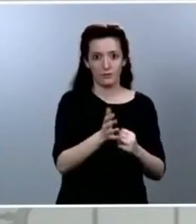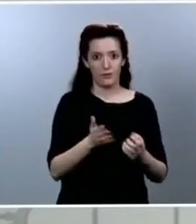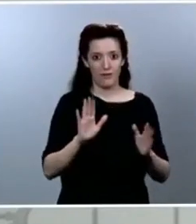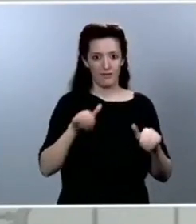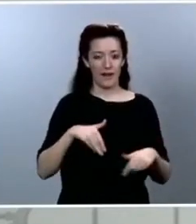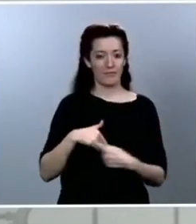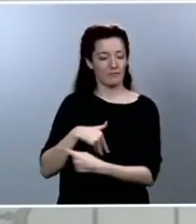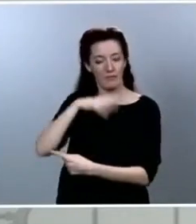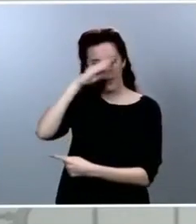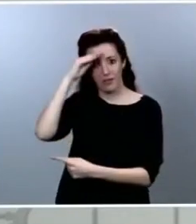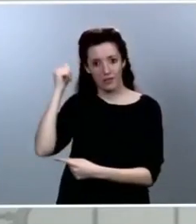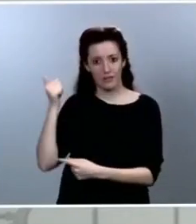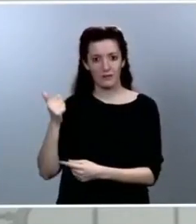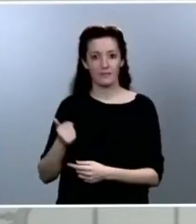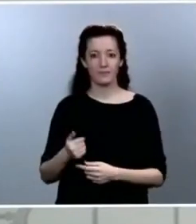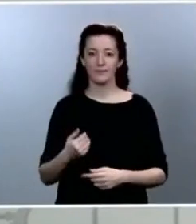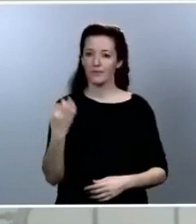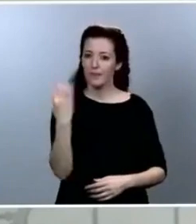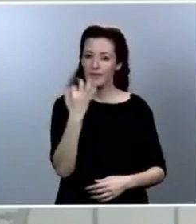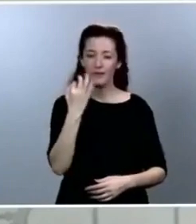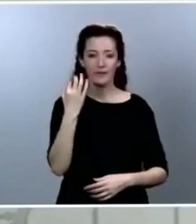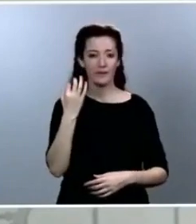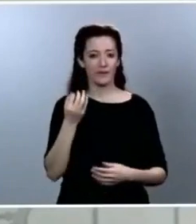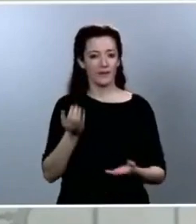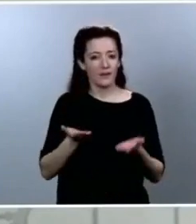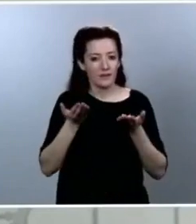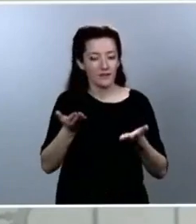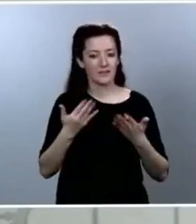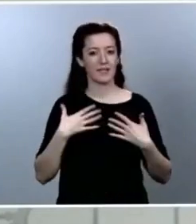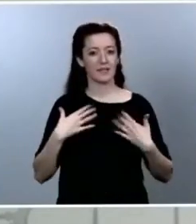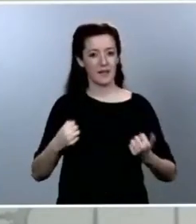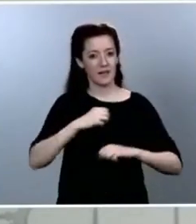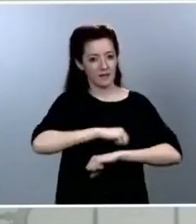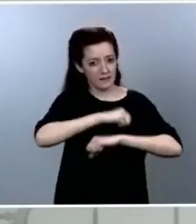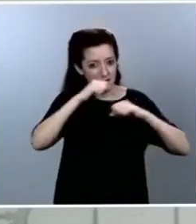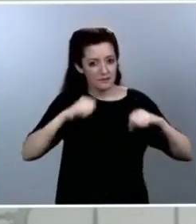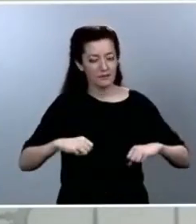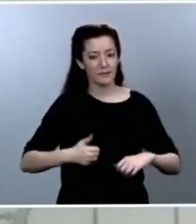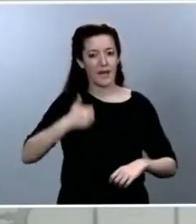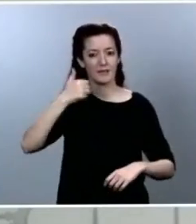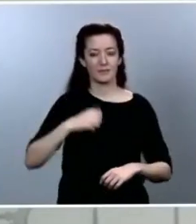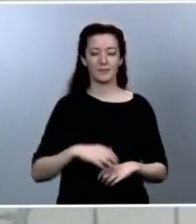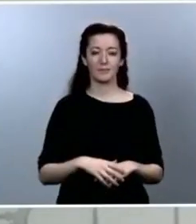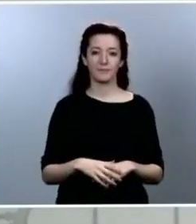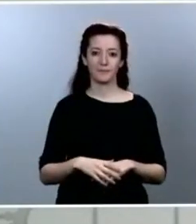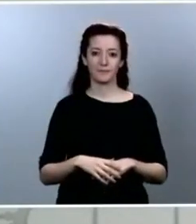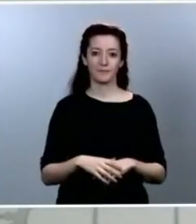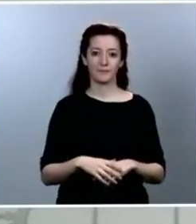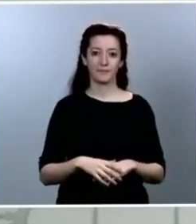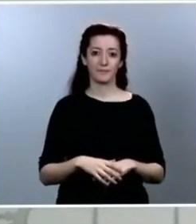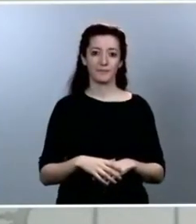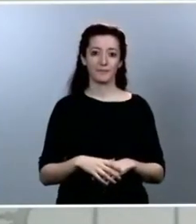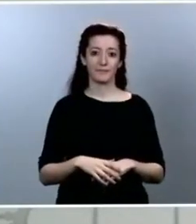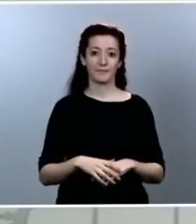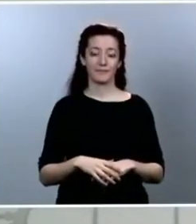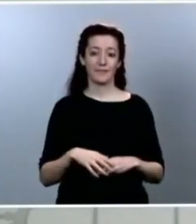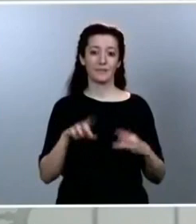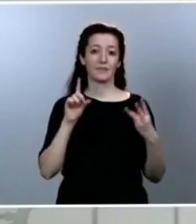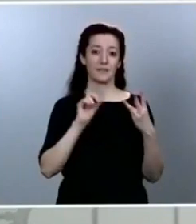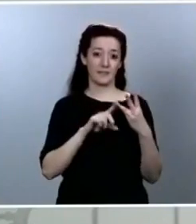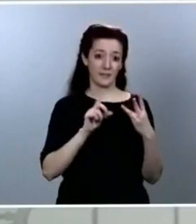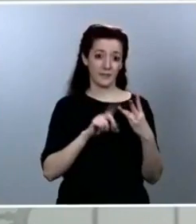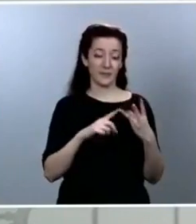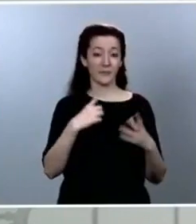asistencia sanitaria reforzada. En segundo lugar, vigilancia epidemiológica. Hay que reforzar nuestros sistemas de salud